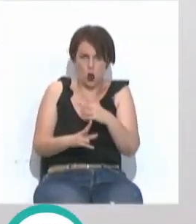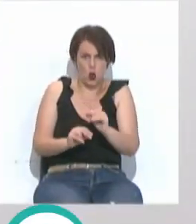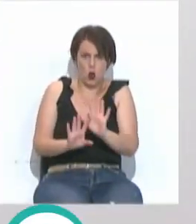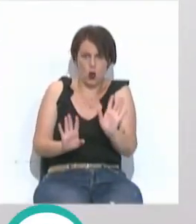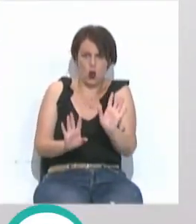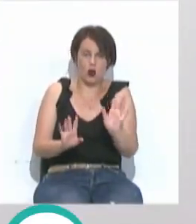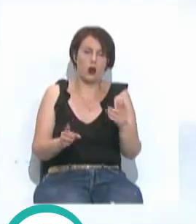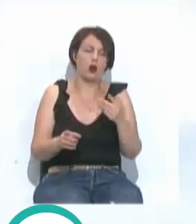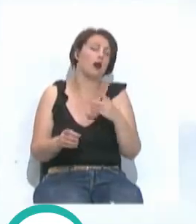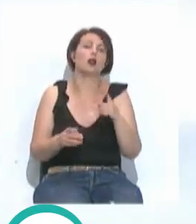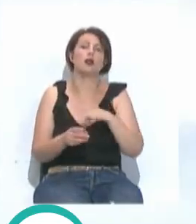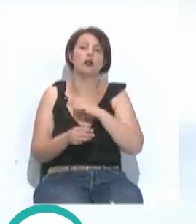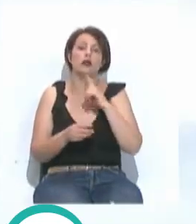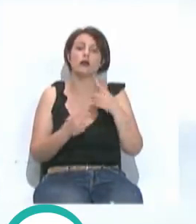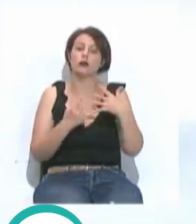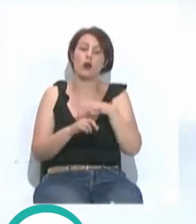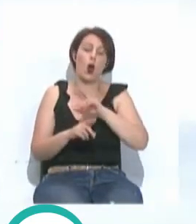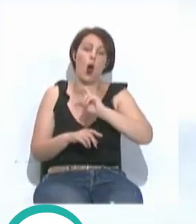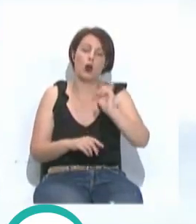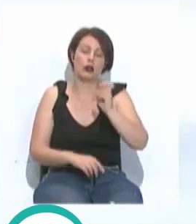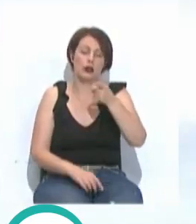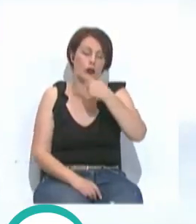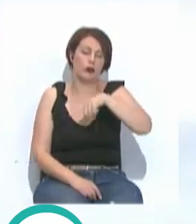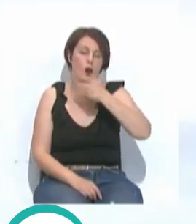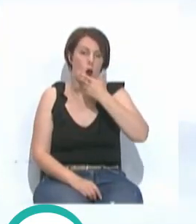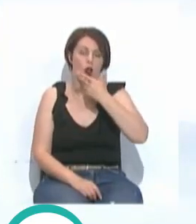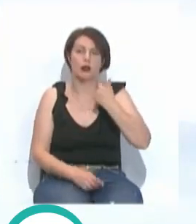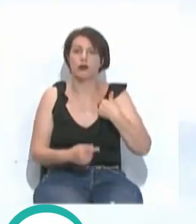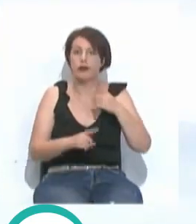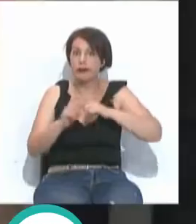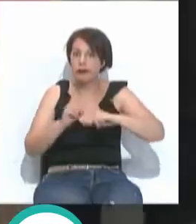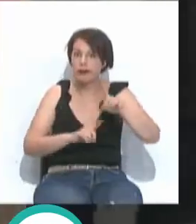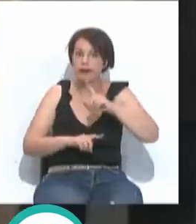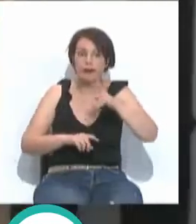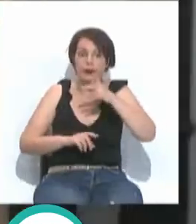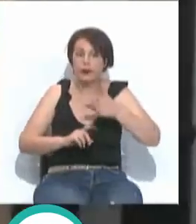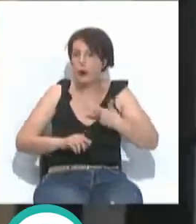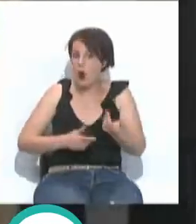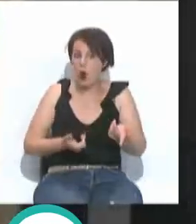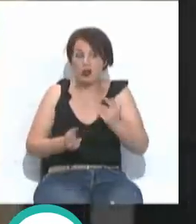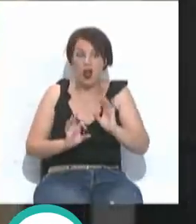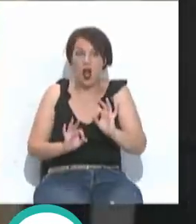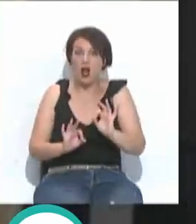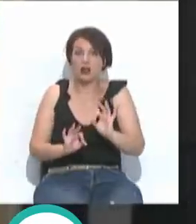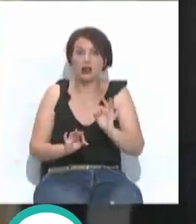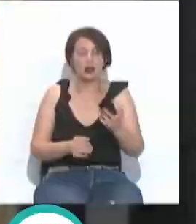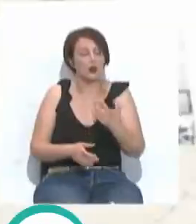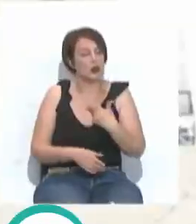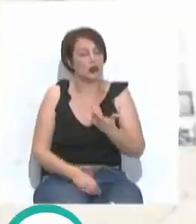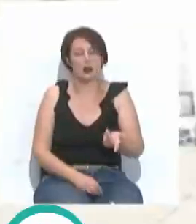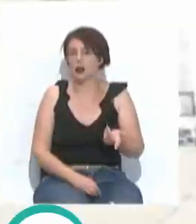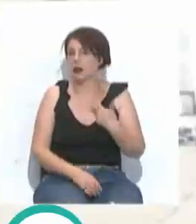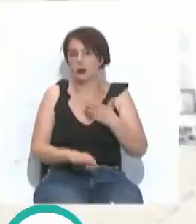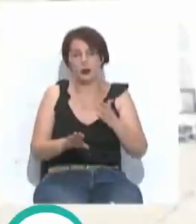vienen otras circunstancias que ustedes conocen. Unos inconvenientes que, dada su naturaleza y dimensión, en modo alguno resultarán